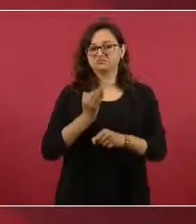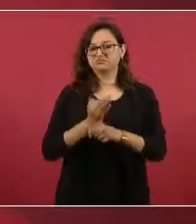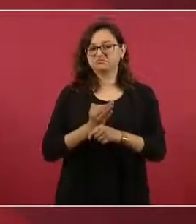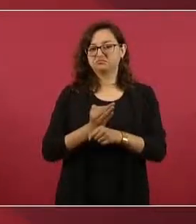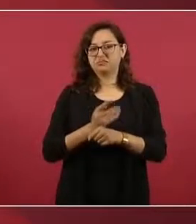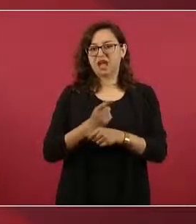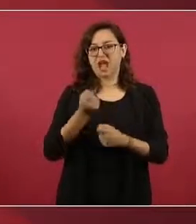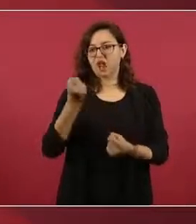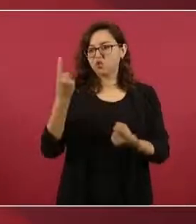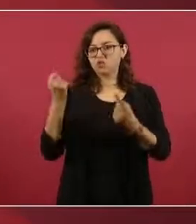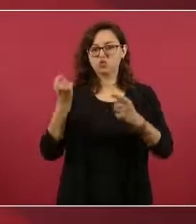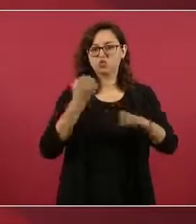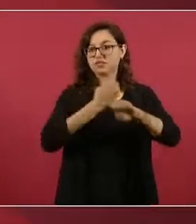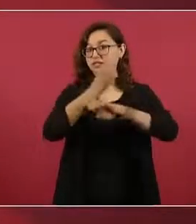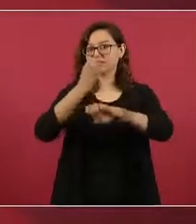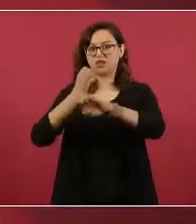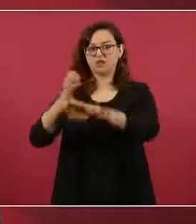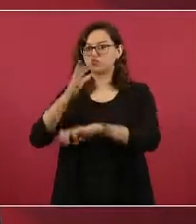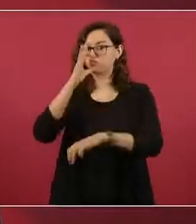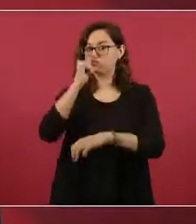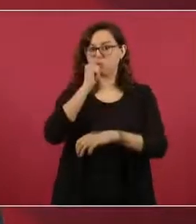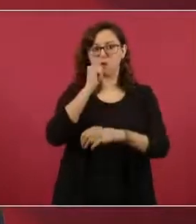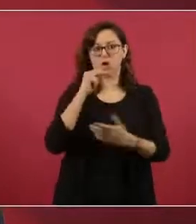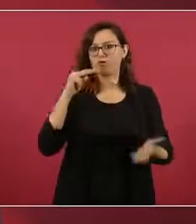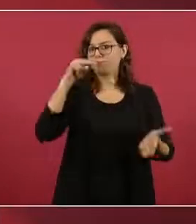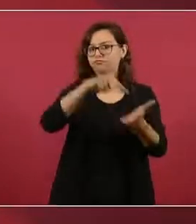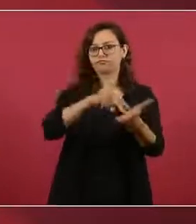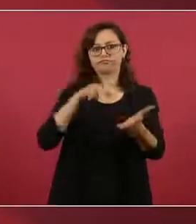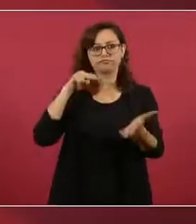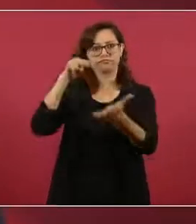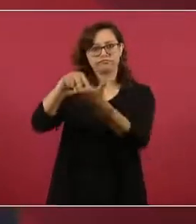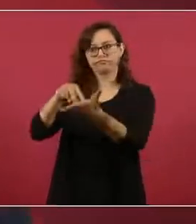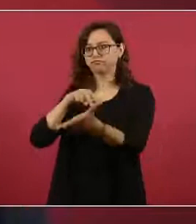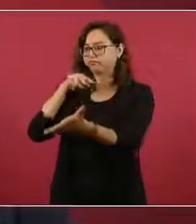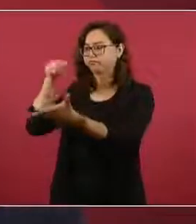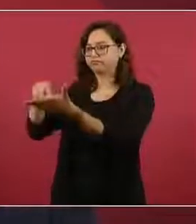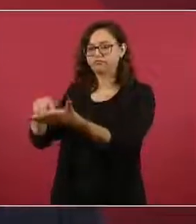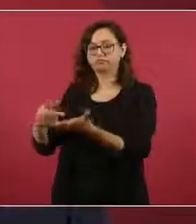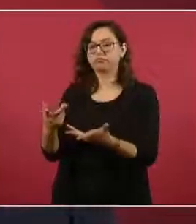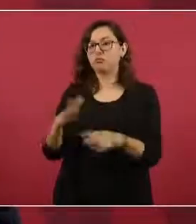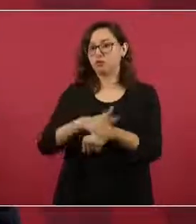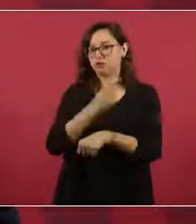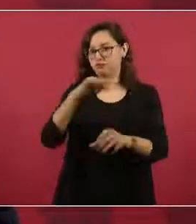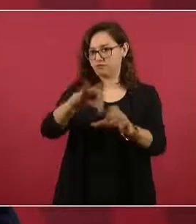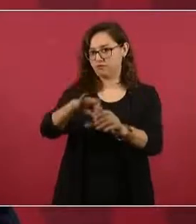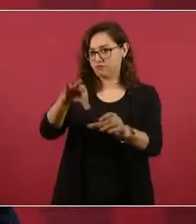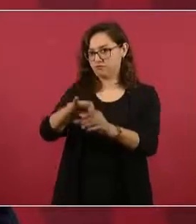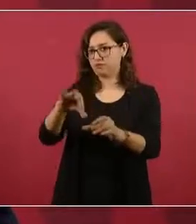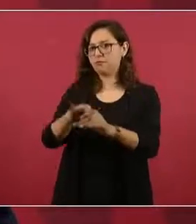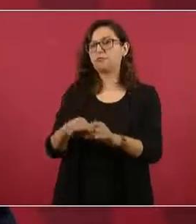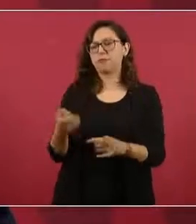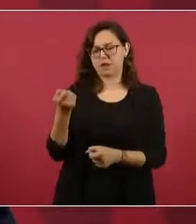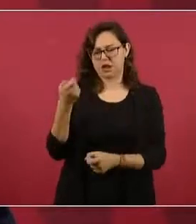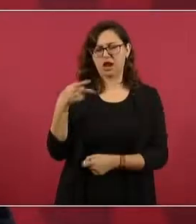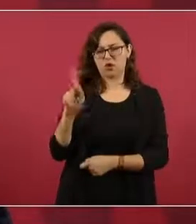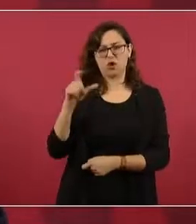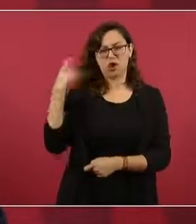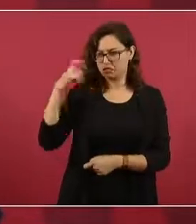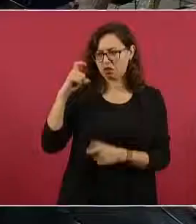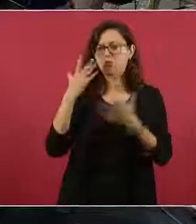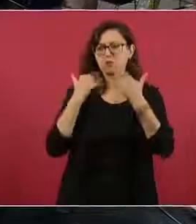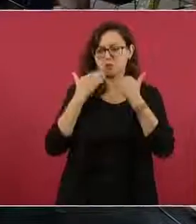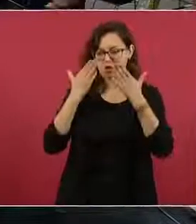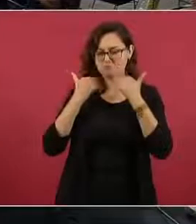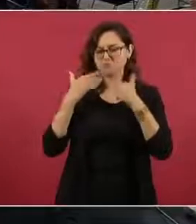podríamos estar en supervisión, donde hay elecciones, pero en Querétaro no hay. Entonces, sí vamos a estar. Vale. Gracias, señor presidente.